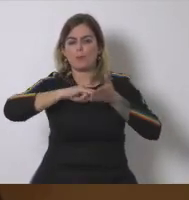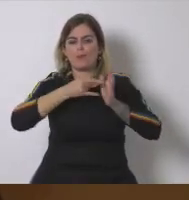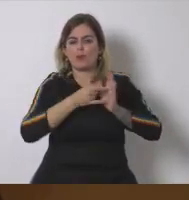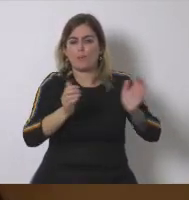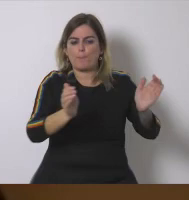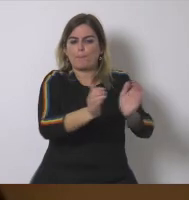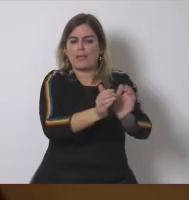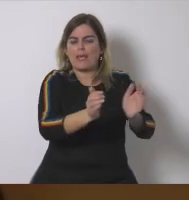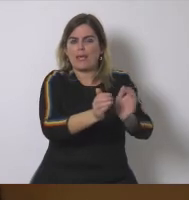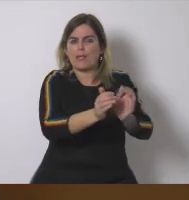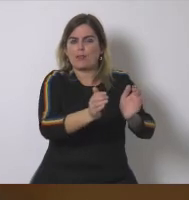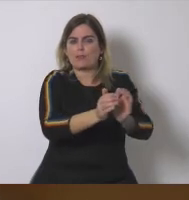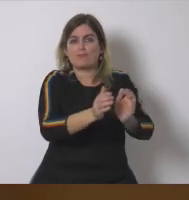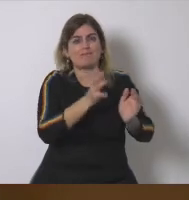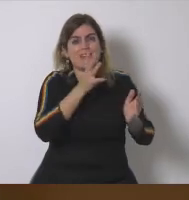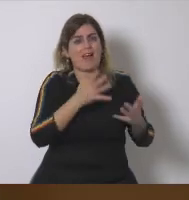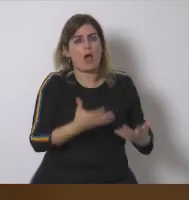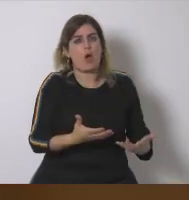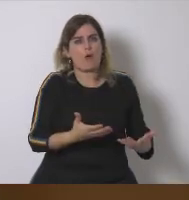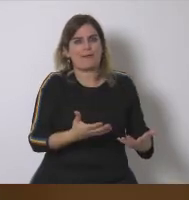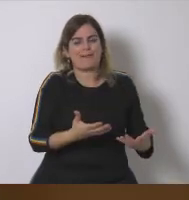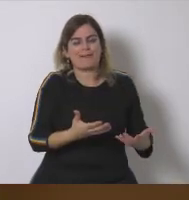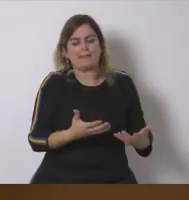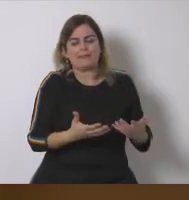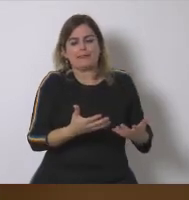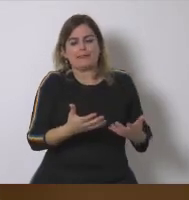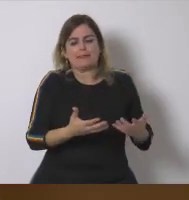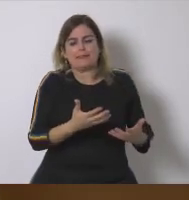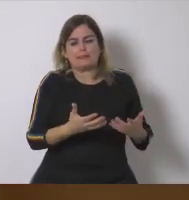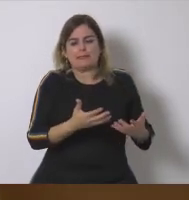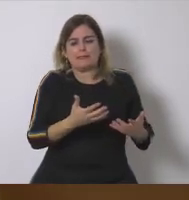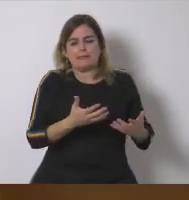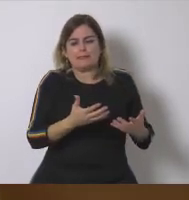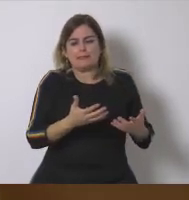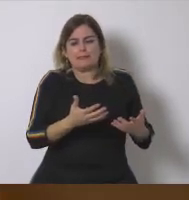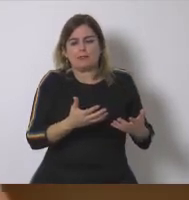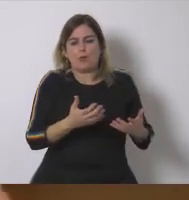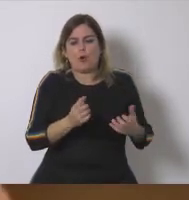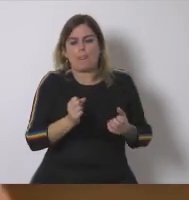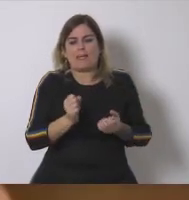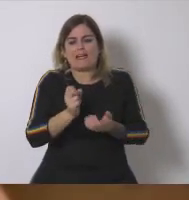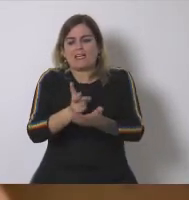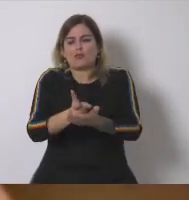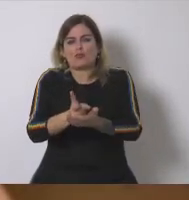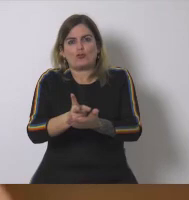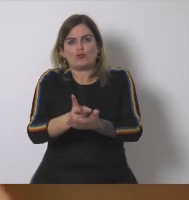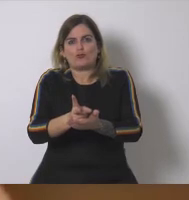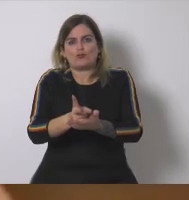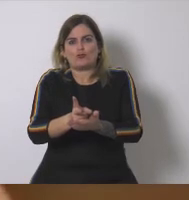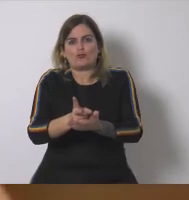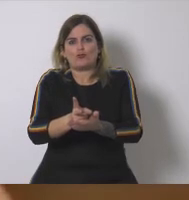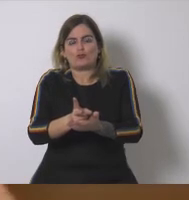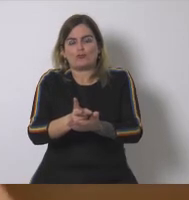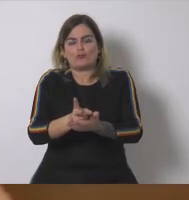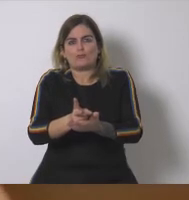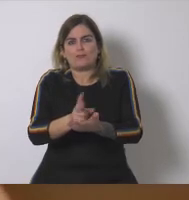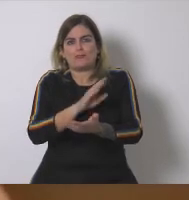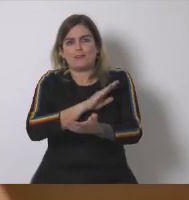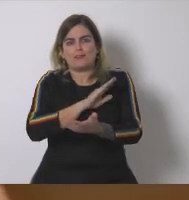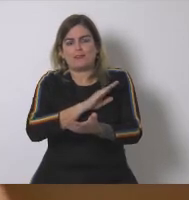pequeños proyectos en estos momentos para afrontar los retos